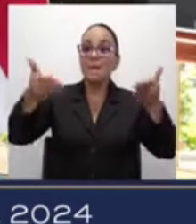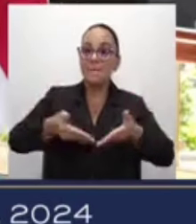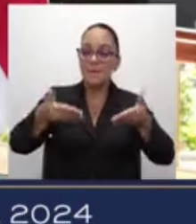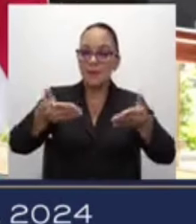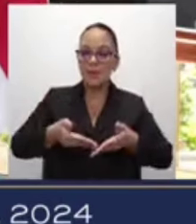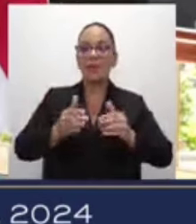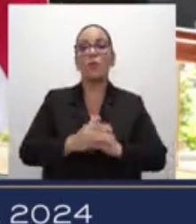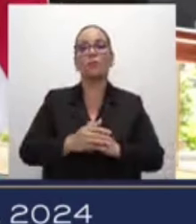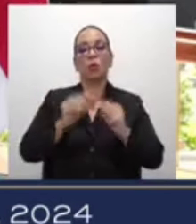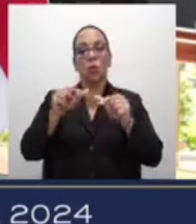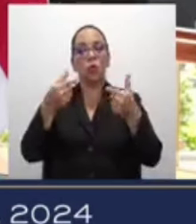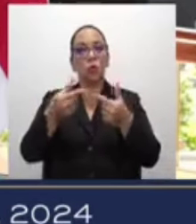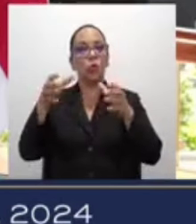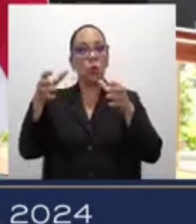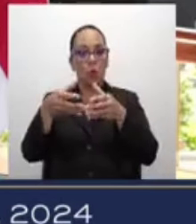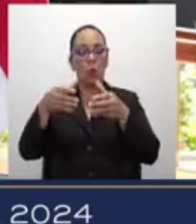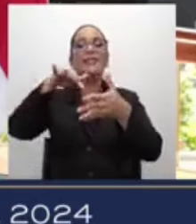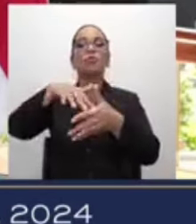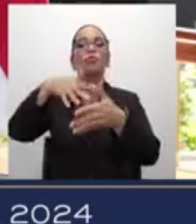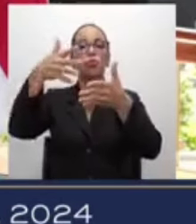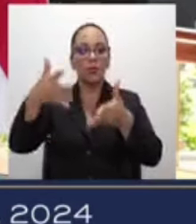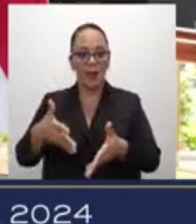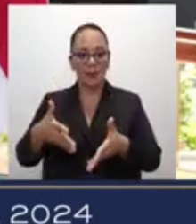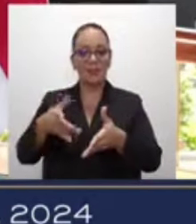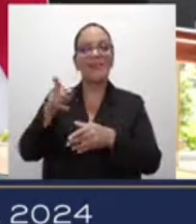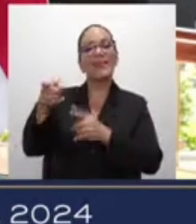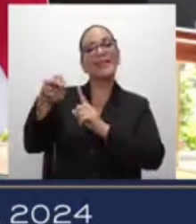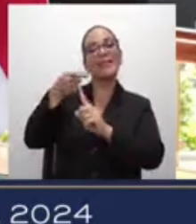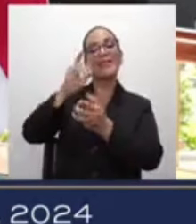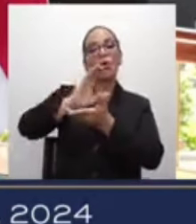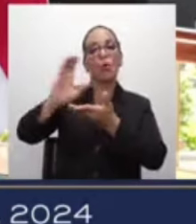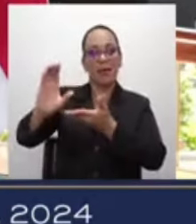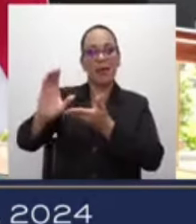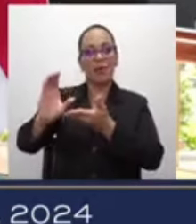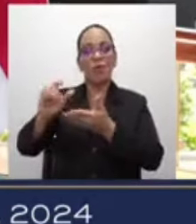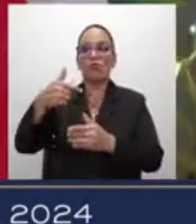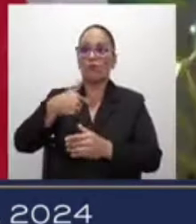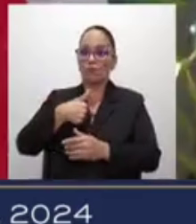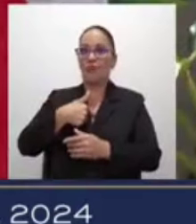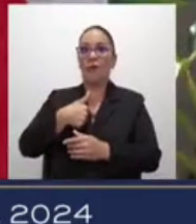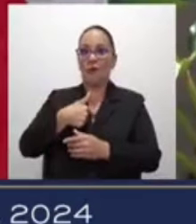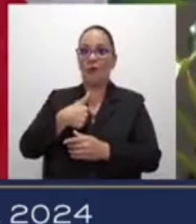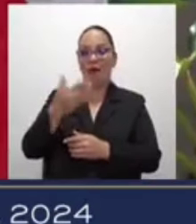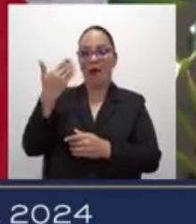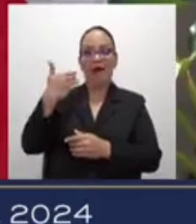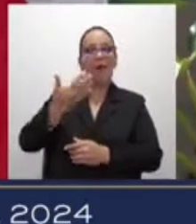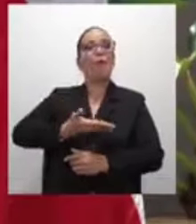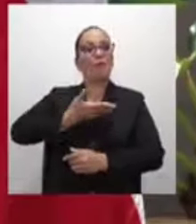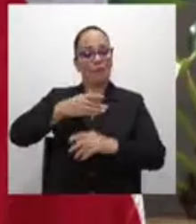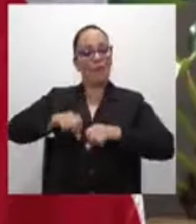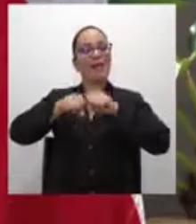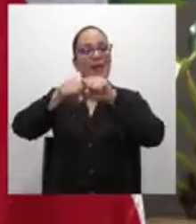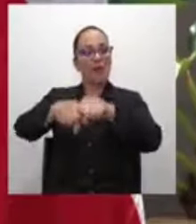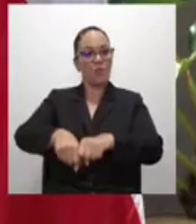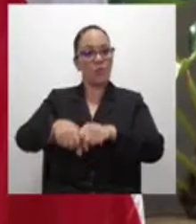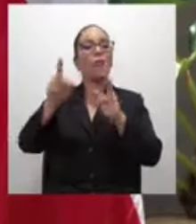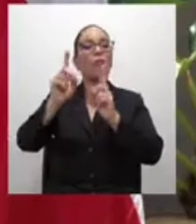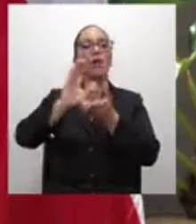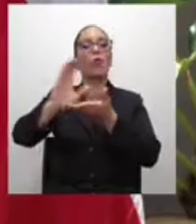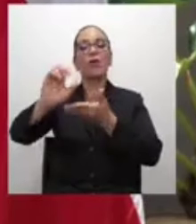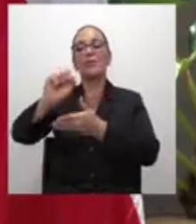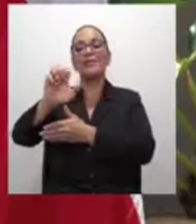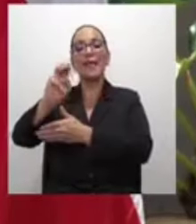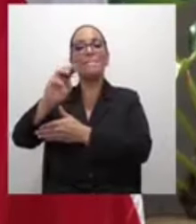delegación de estudiantes del colegio del que yo con mucho orgullo me gradué, el Colegio Seminario,